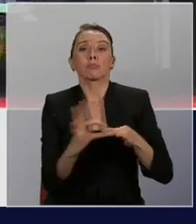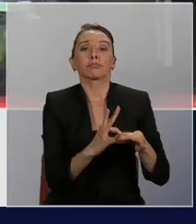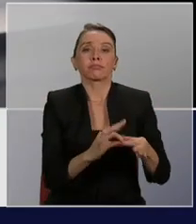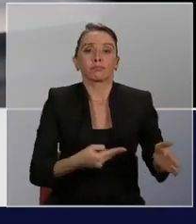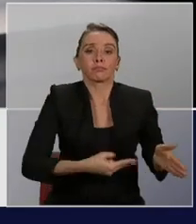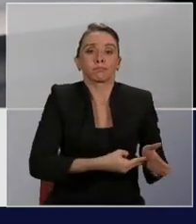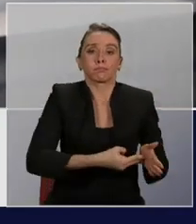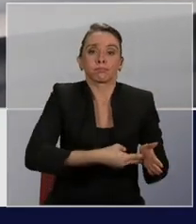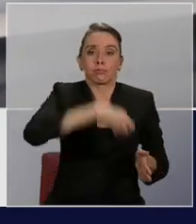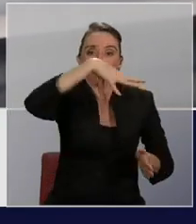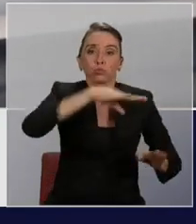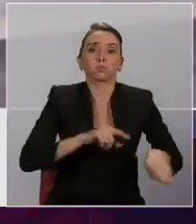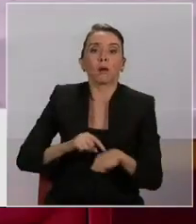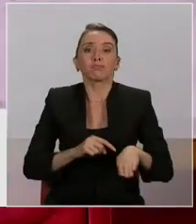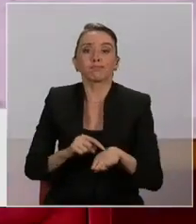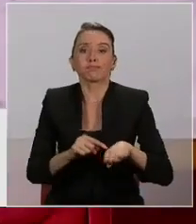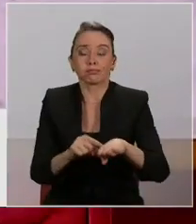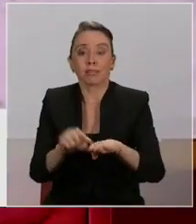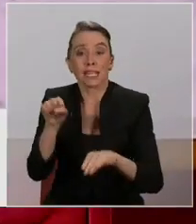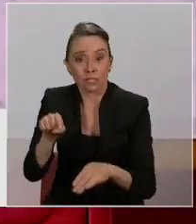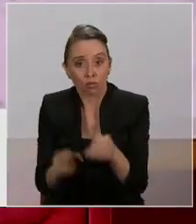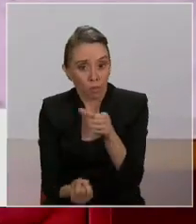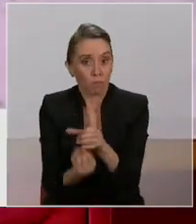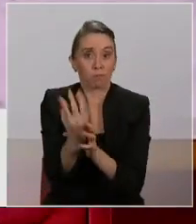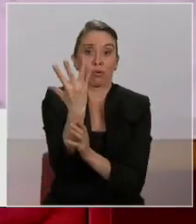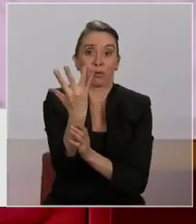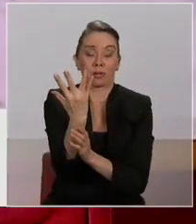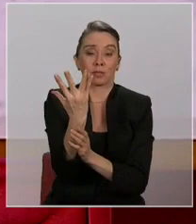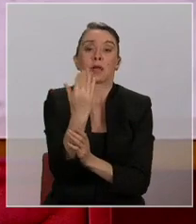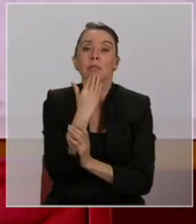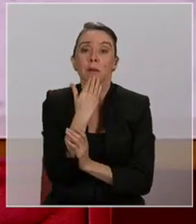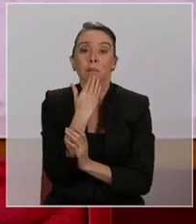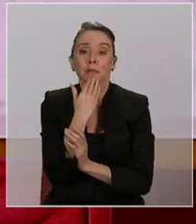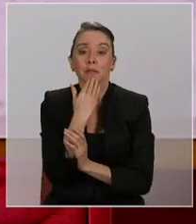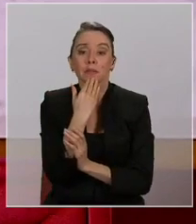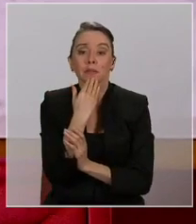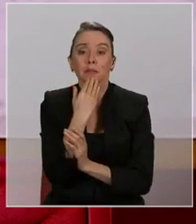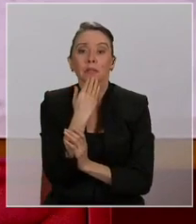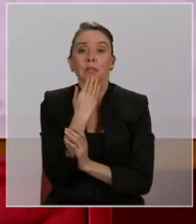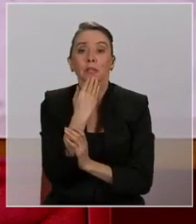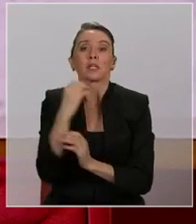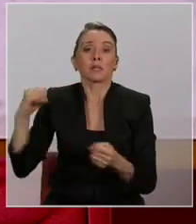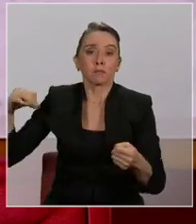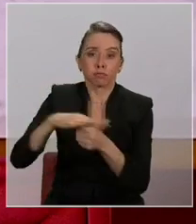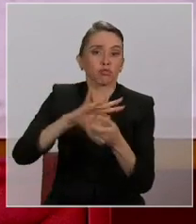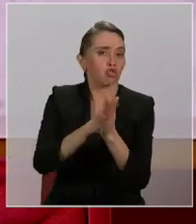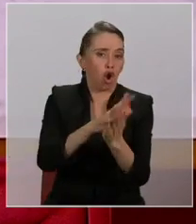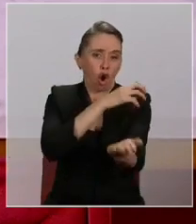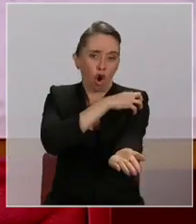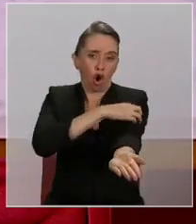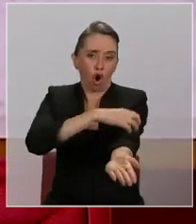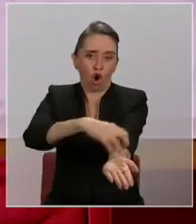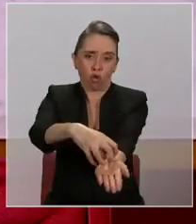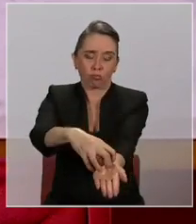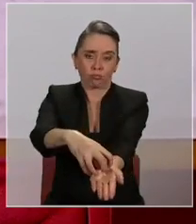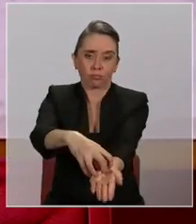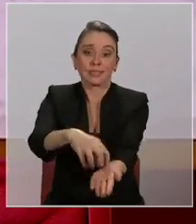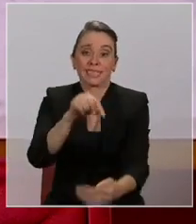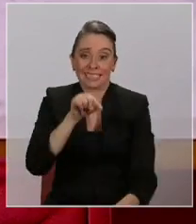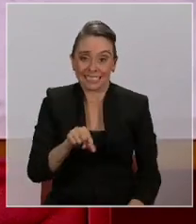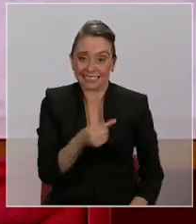Esta modernización también va a llegar a todas nuestras regiones. De hecho, esta semana